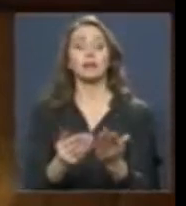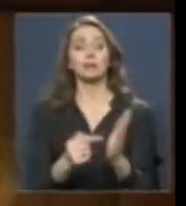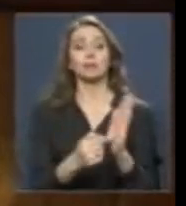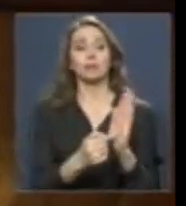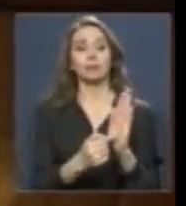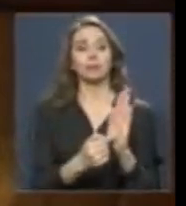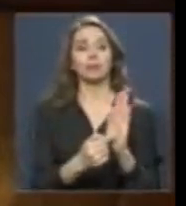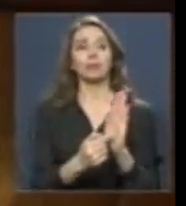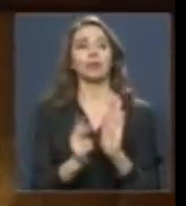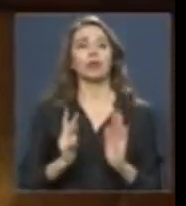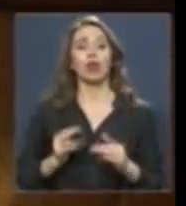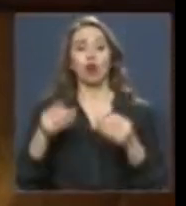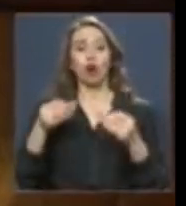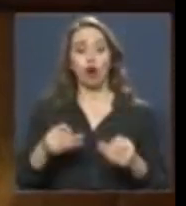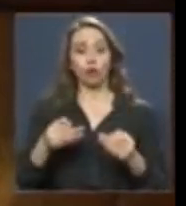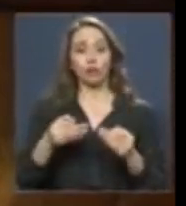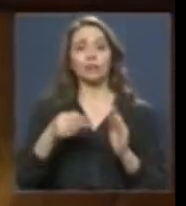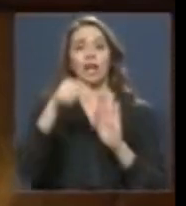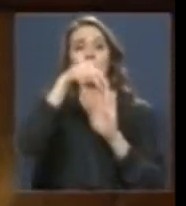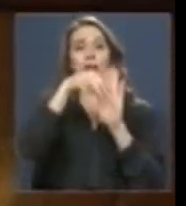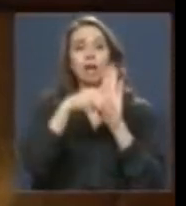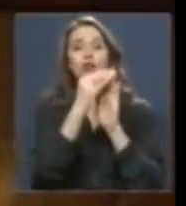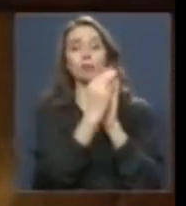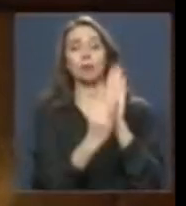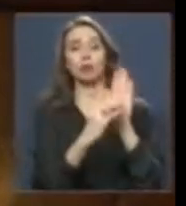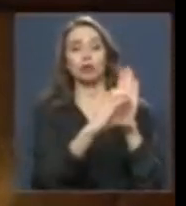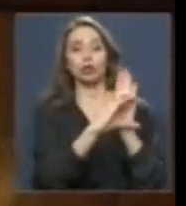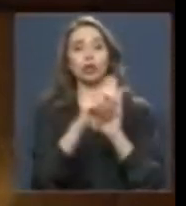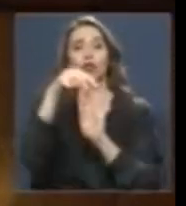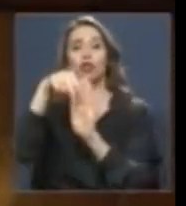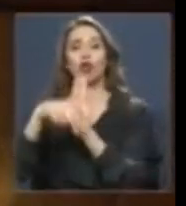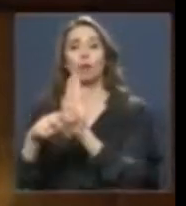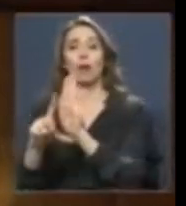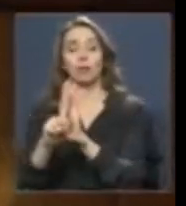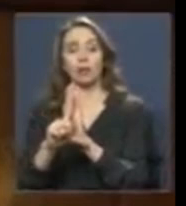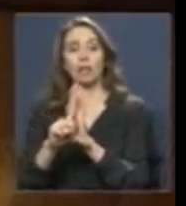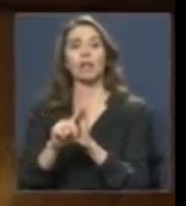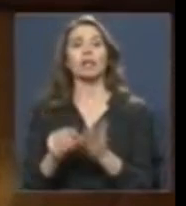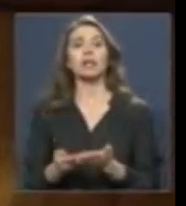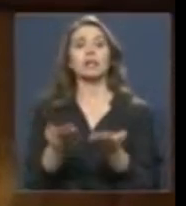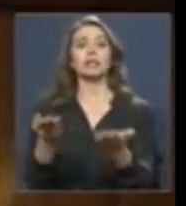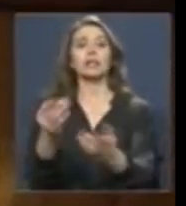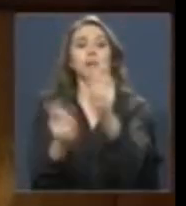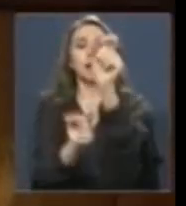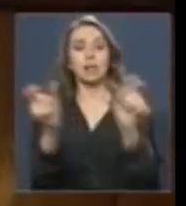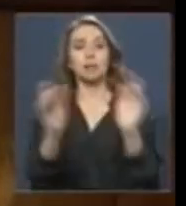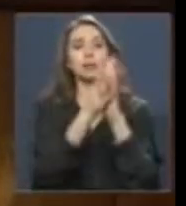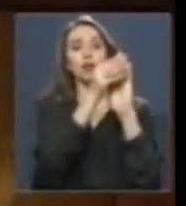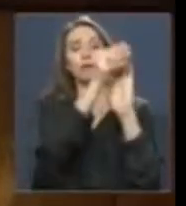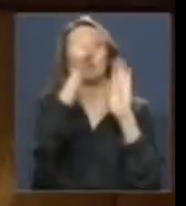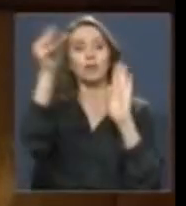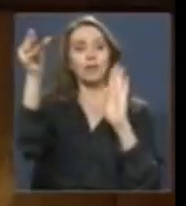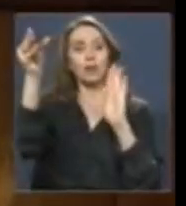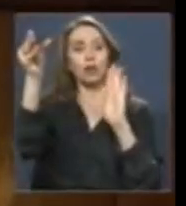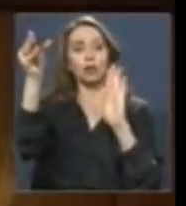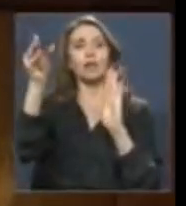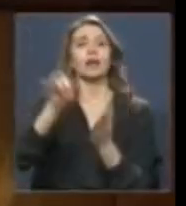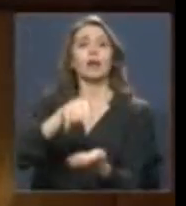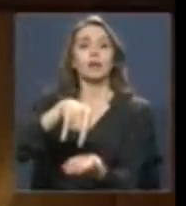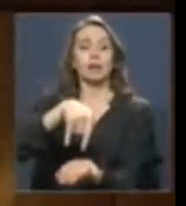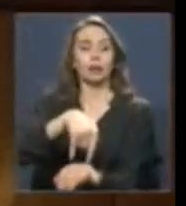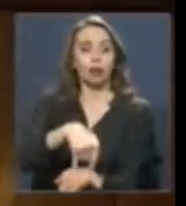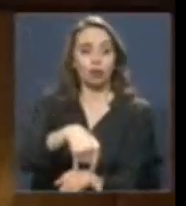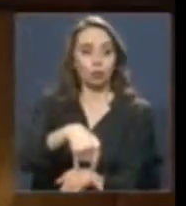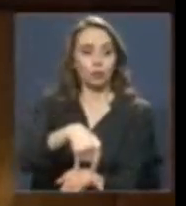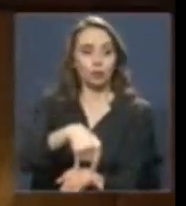de oficialidad a las normas constitucionales y legales puestas a disposición del público por la Biblioteca del Congreso Nacional